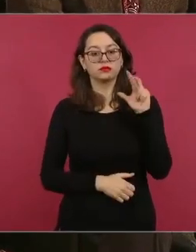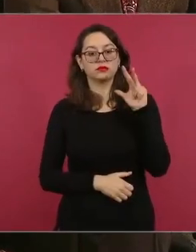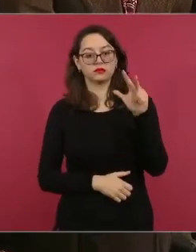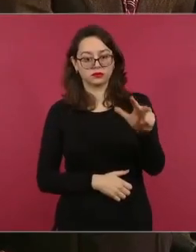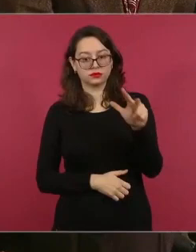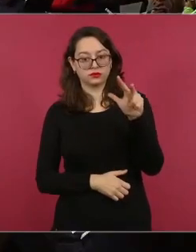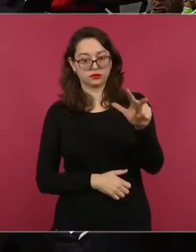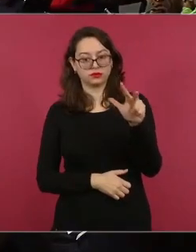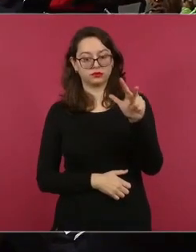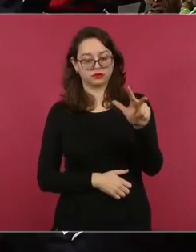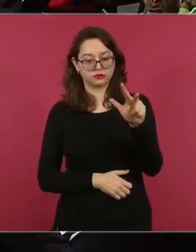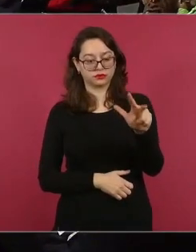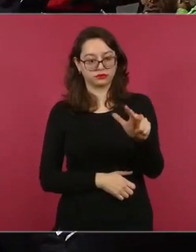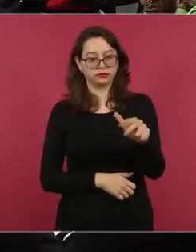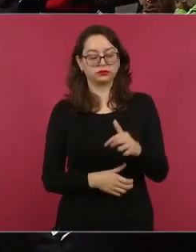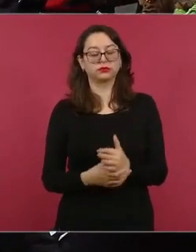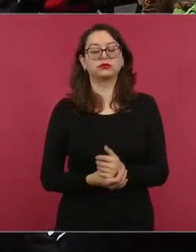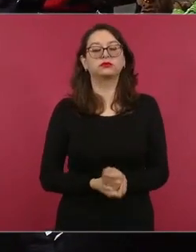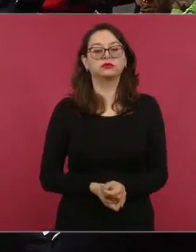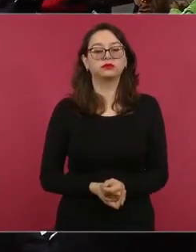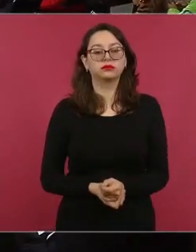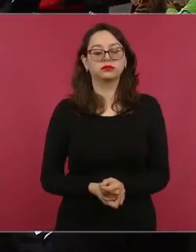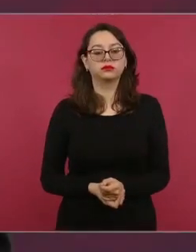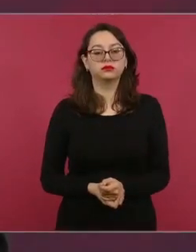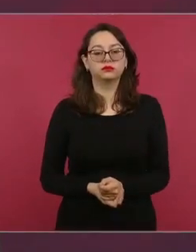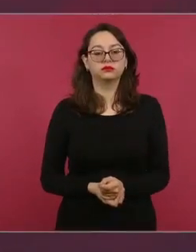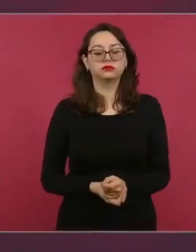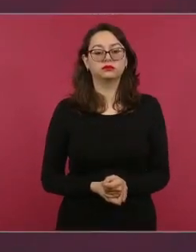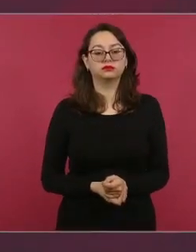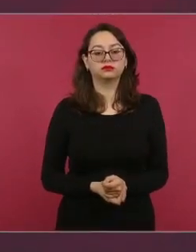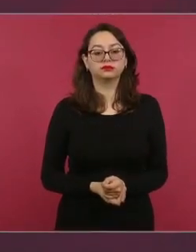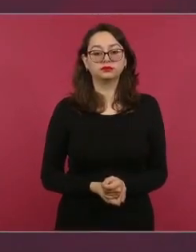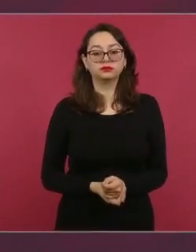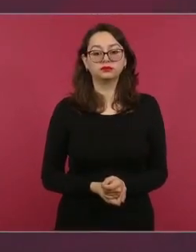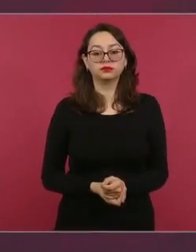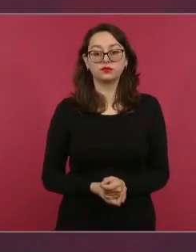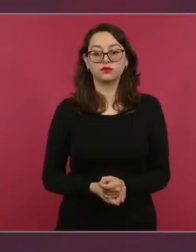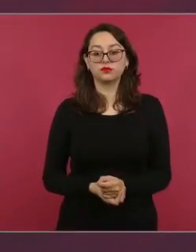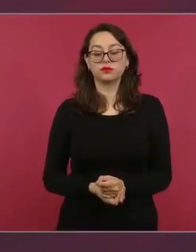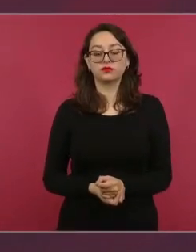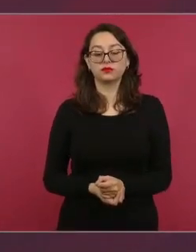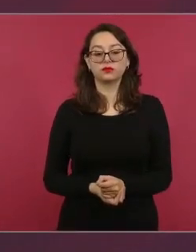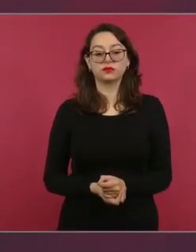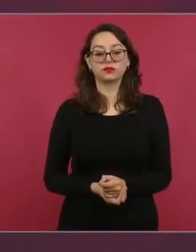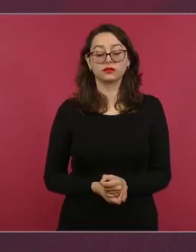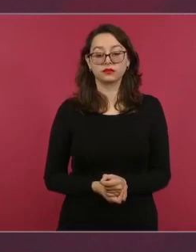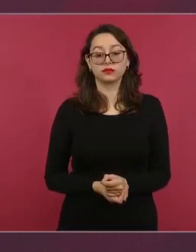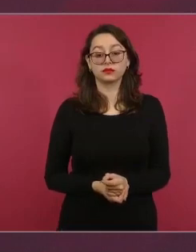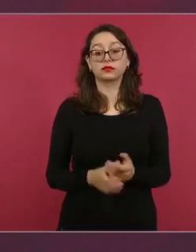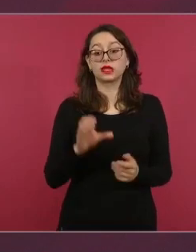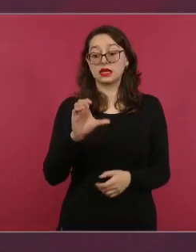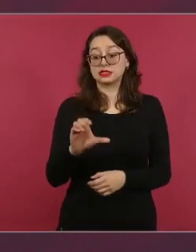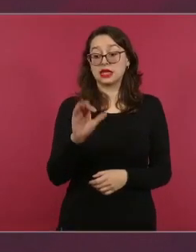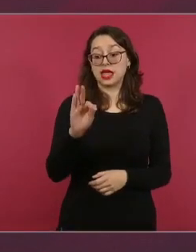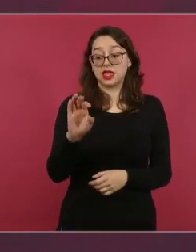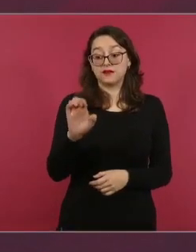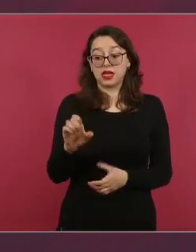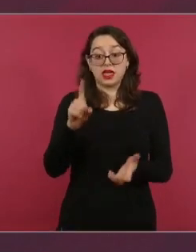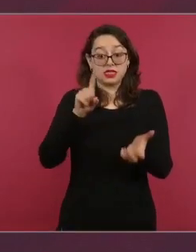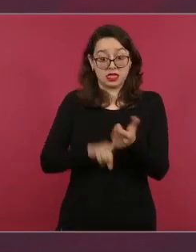especial reconocimiento a los trabajadores y directivos de la Comisión